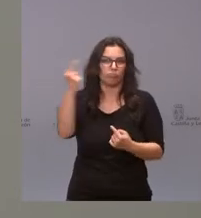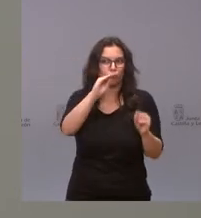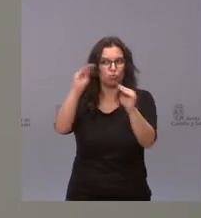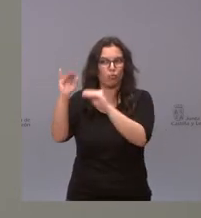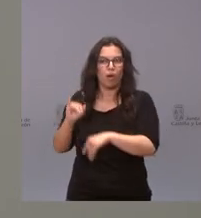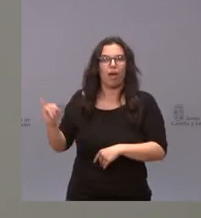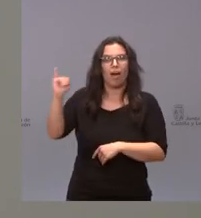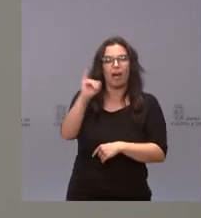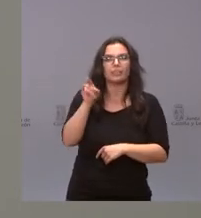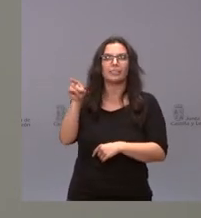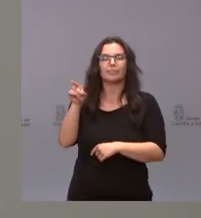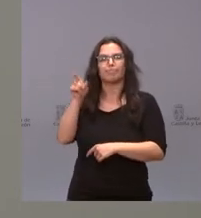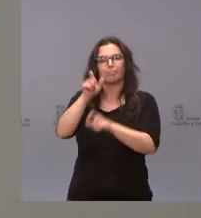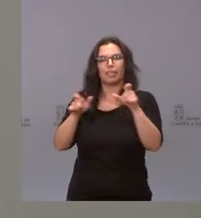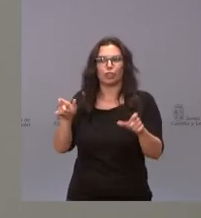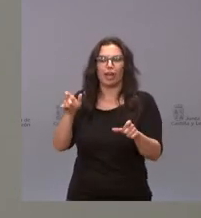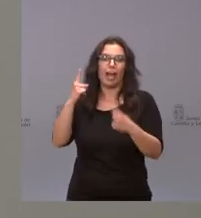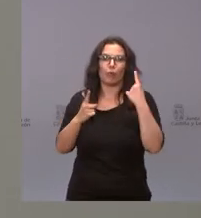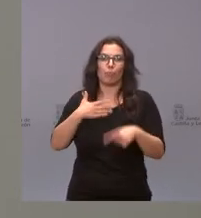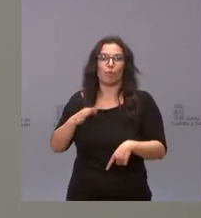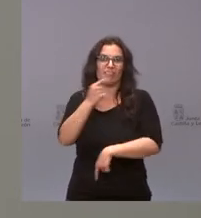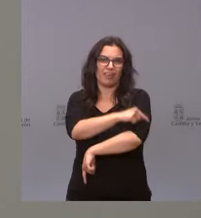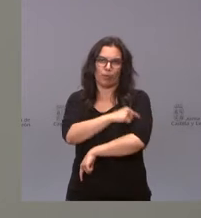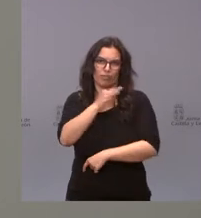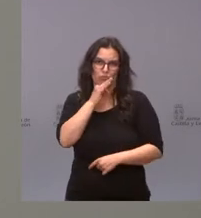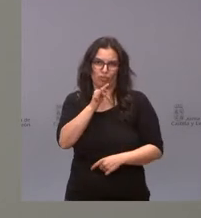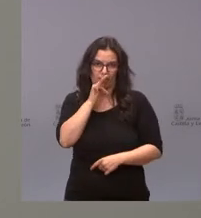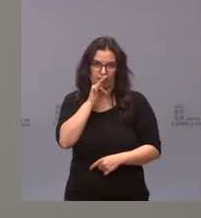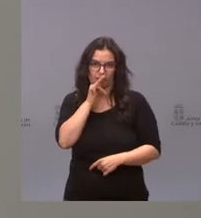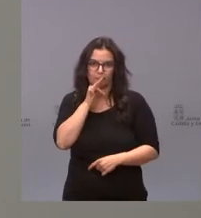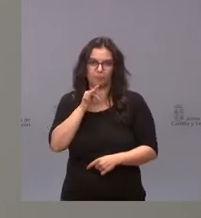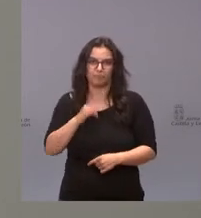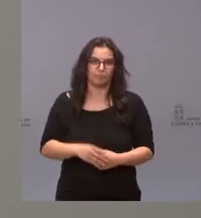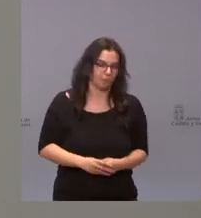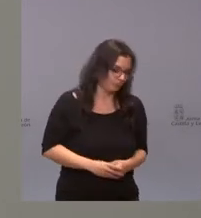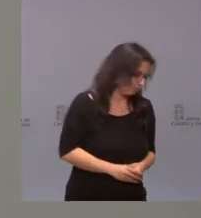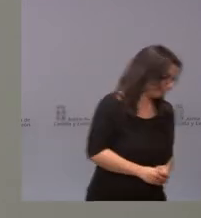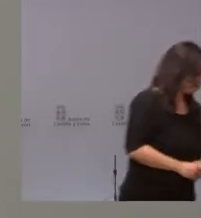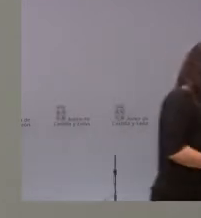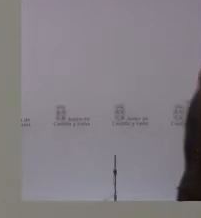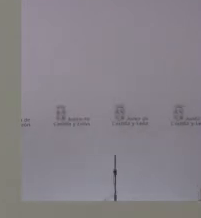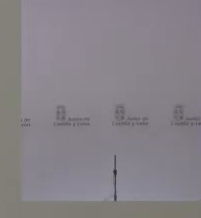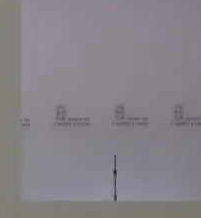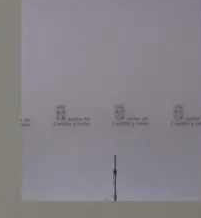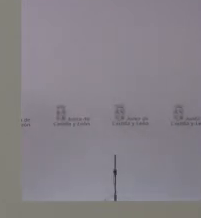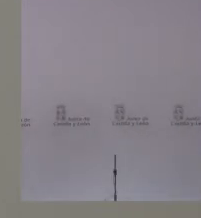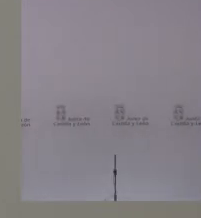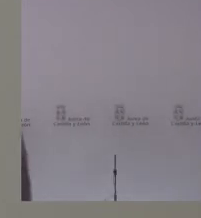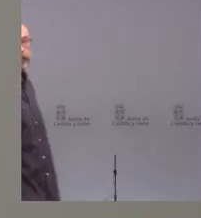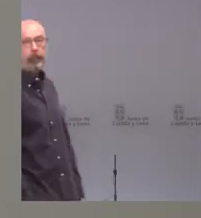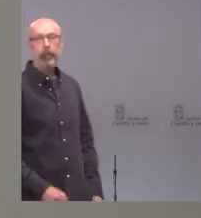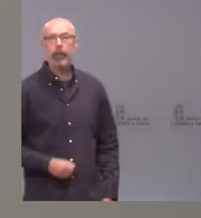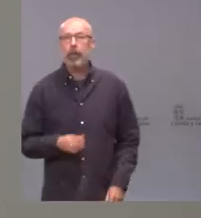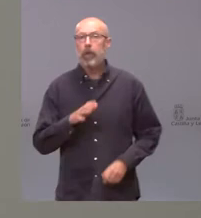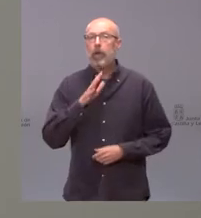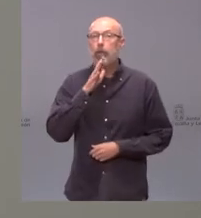puede haber muchas personas que no estén vacunadas todavía. Por eso, se flexibiliza para los